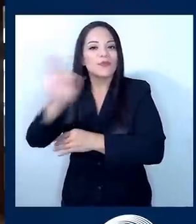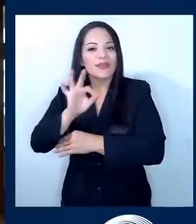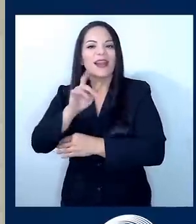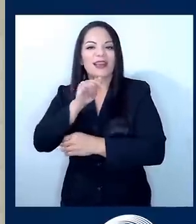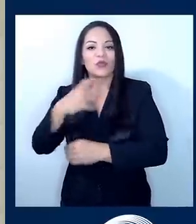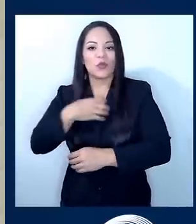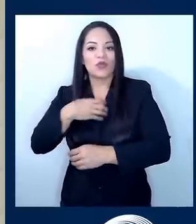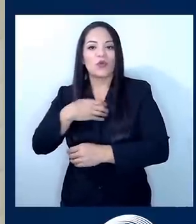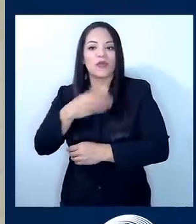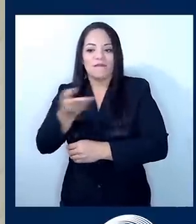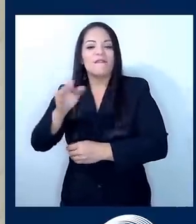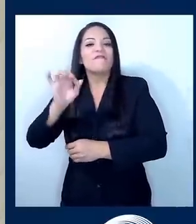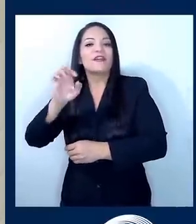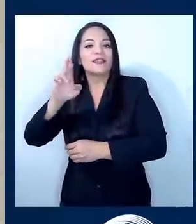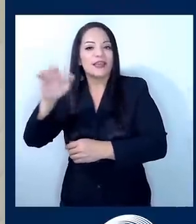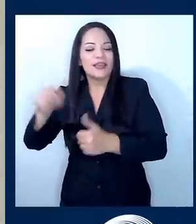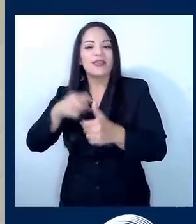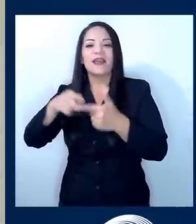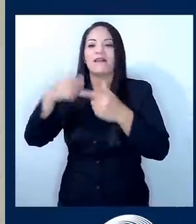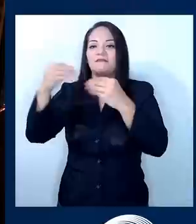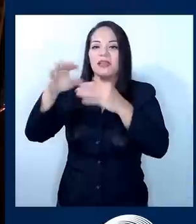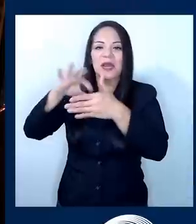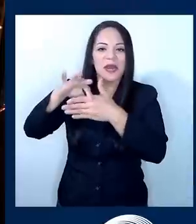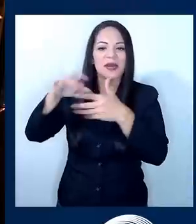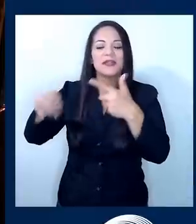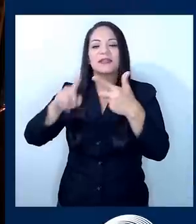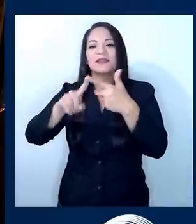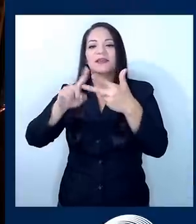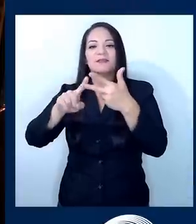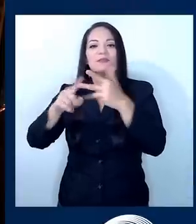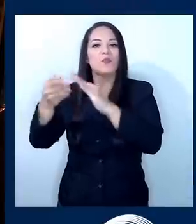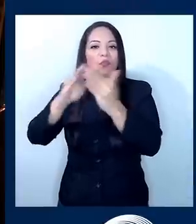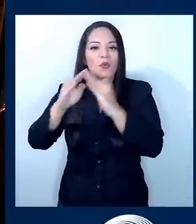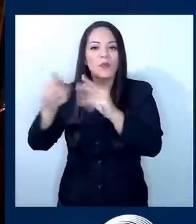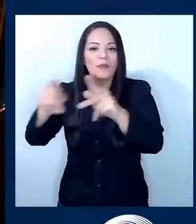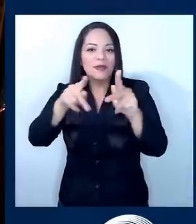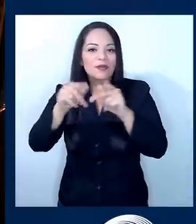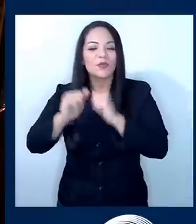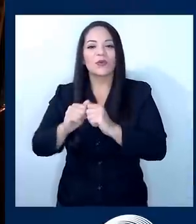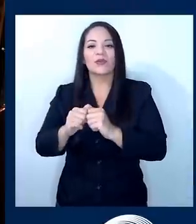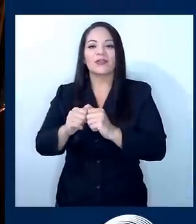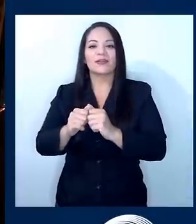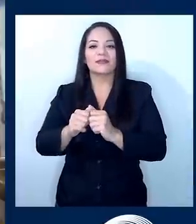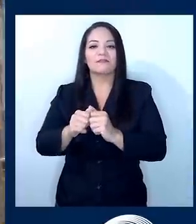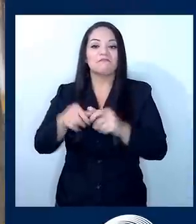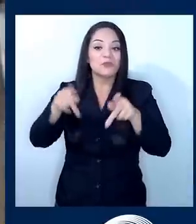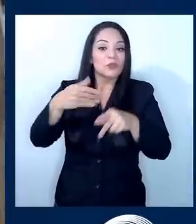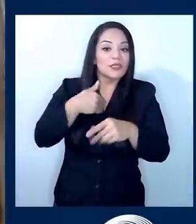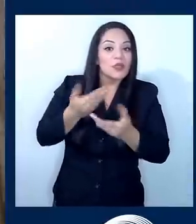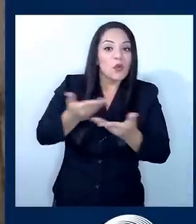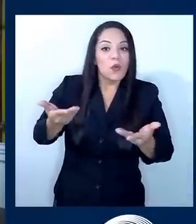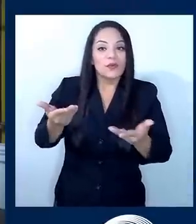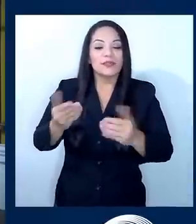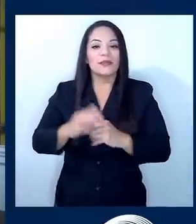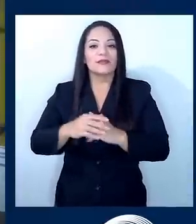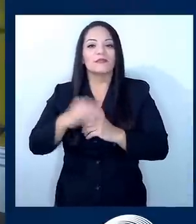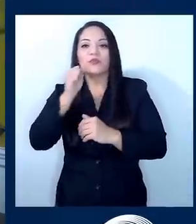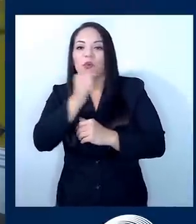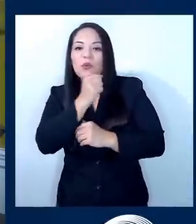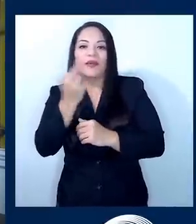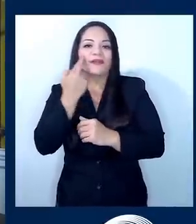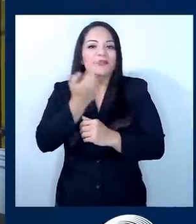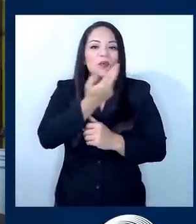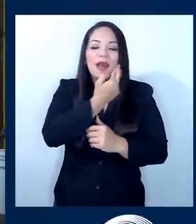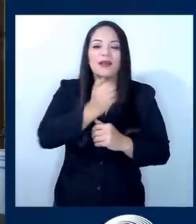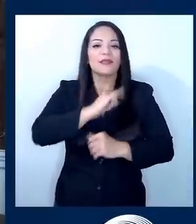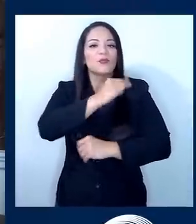ferretería, la carnicería del pueblo, a la señora que tal vez tenga una bomba gasolina o un restaurancito, una soda, a la Junta